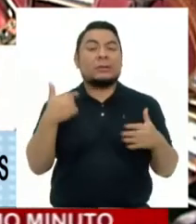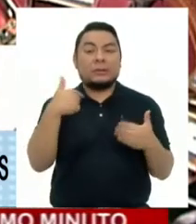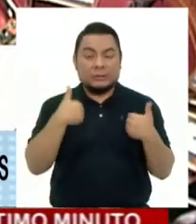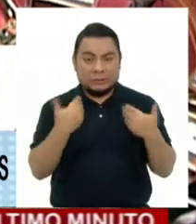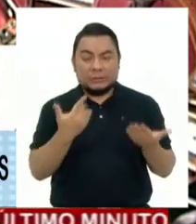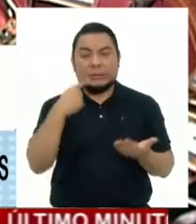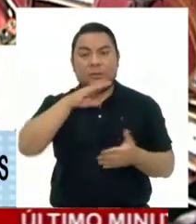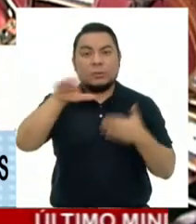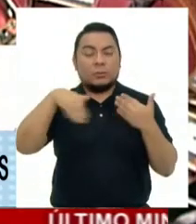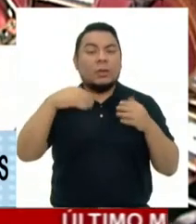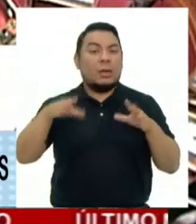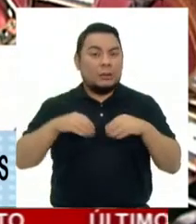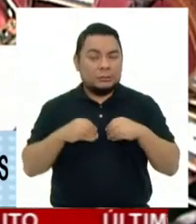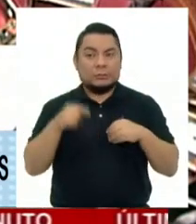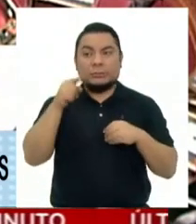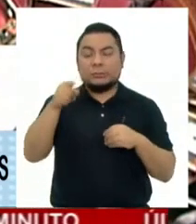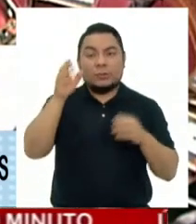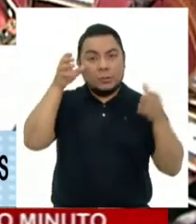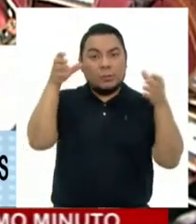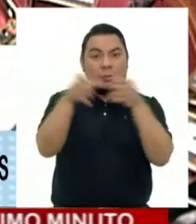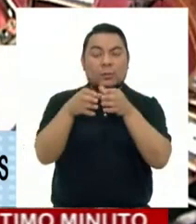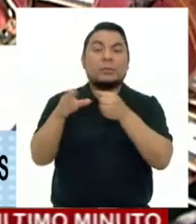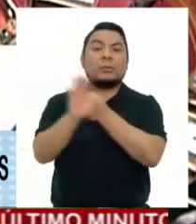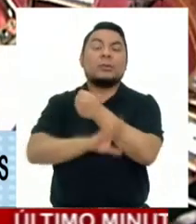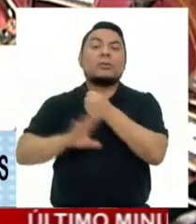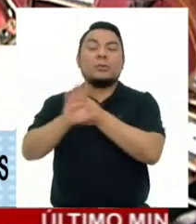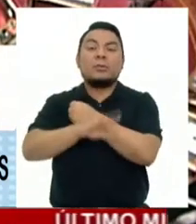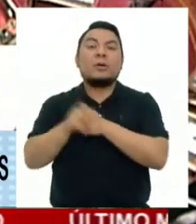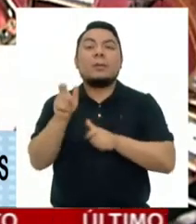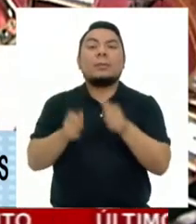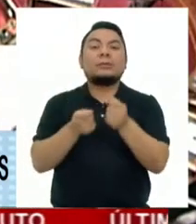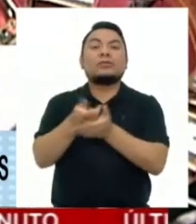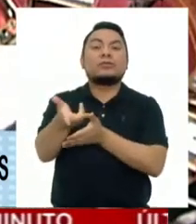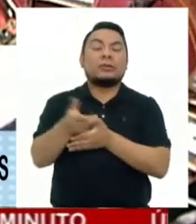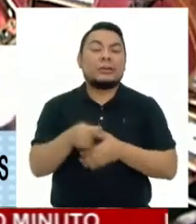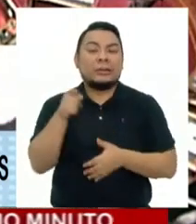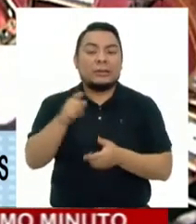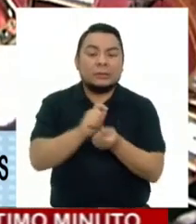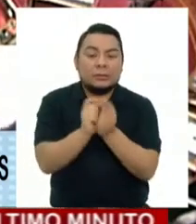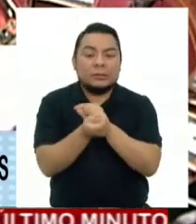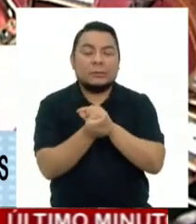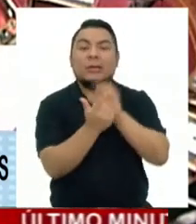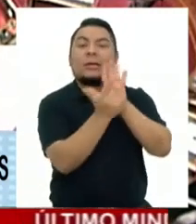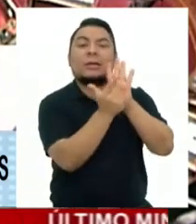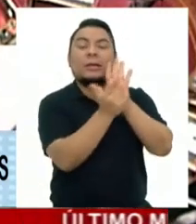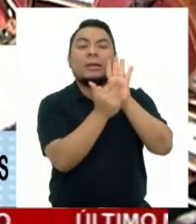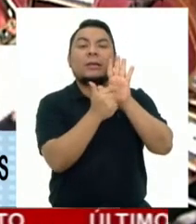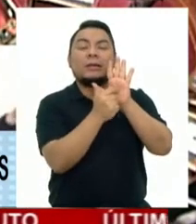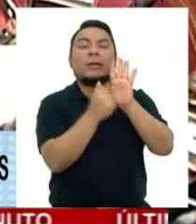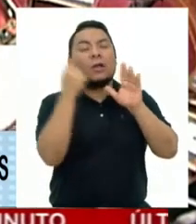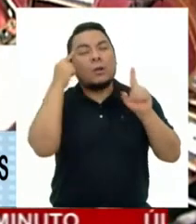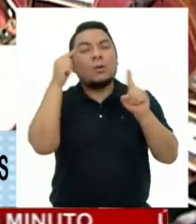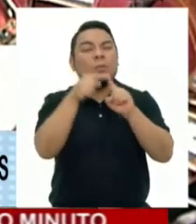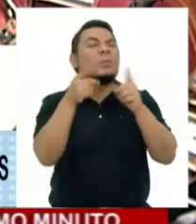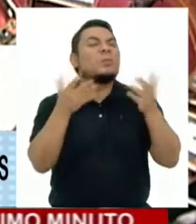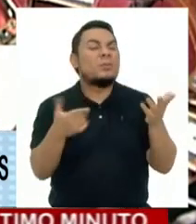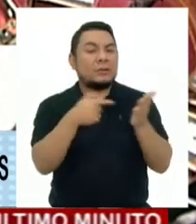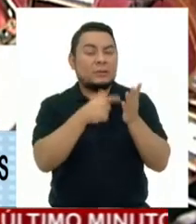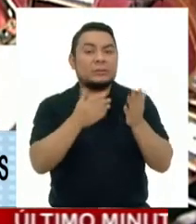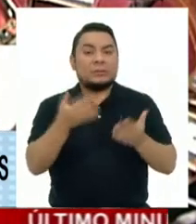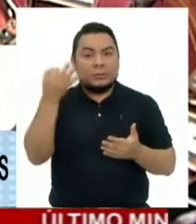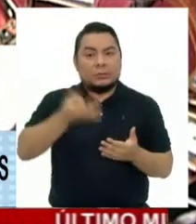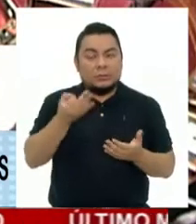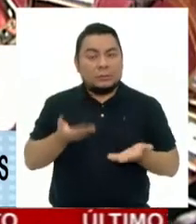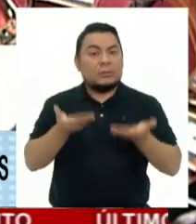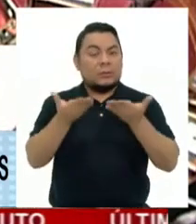la debida reflexión de la Comisión de Defensa del Consumidor y busca modificar esta ley con el objetivo de garantizar el